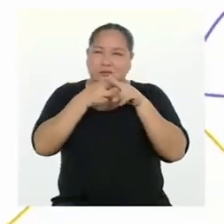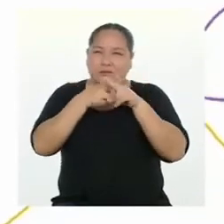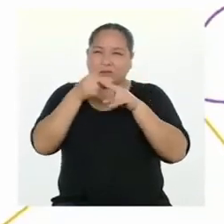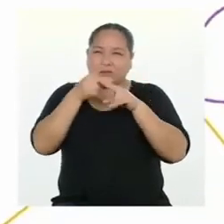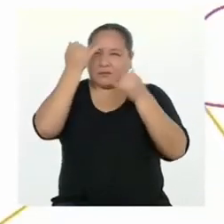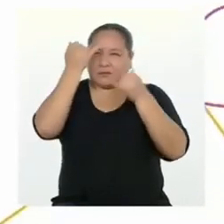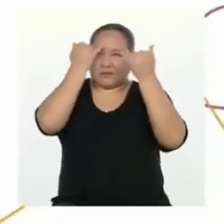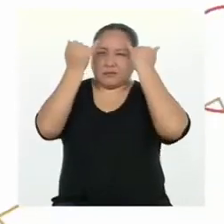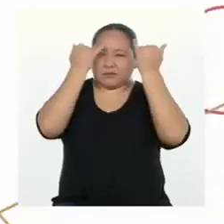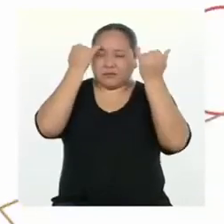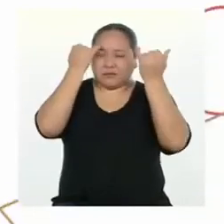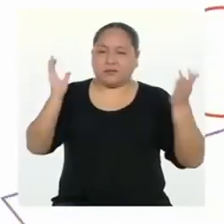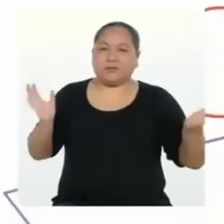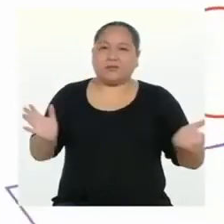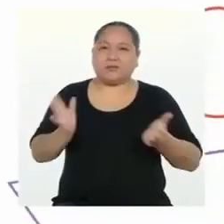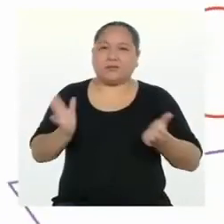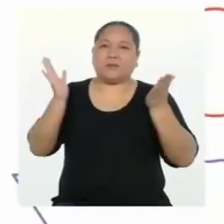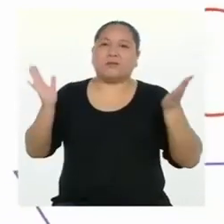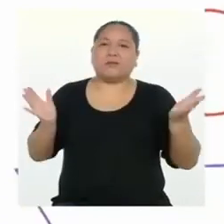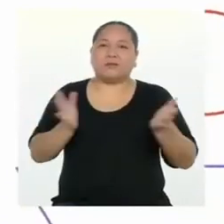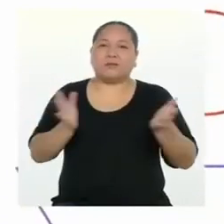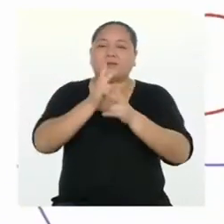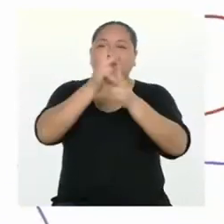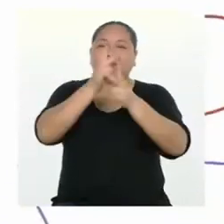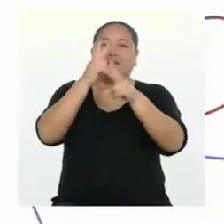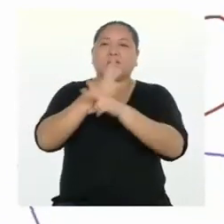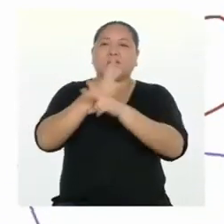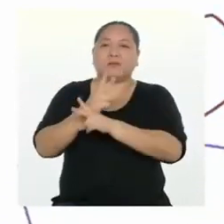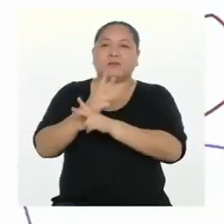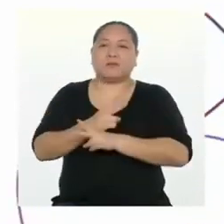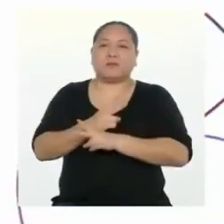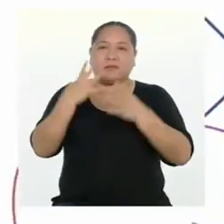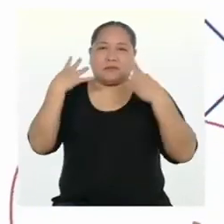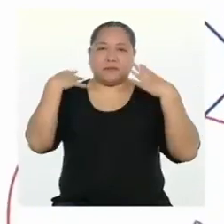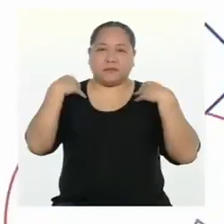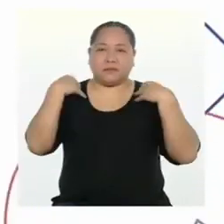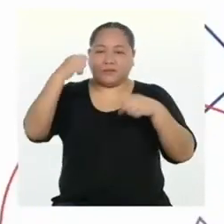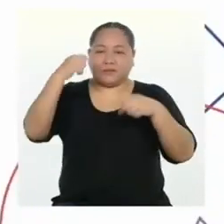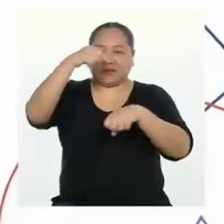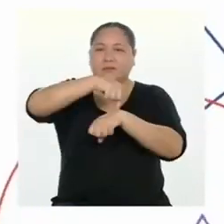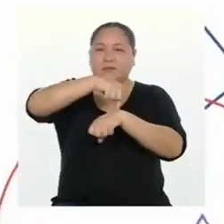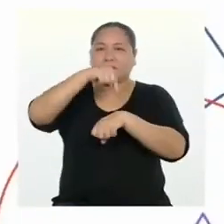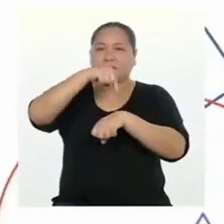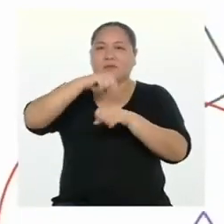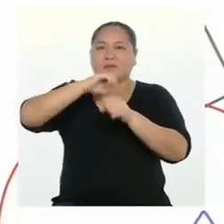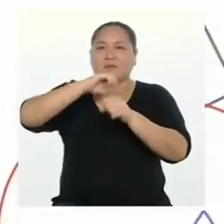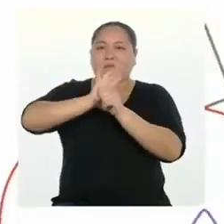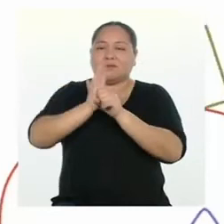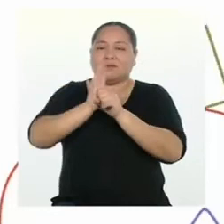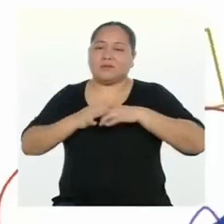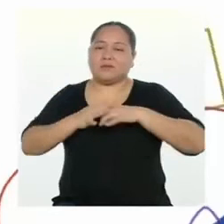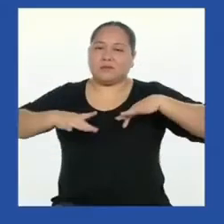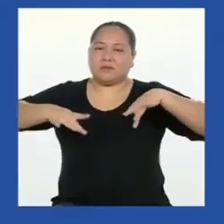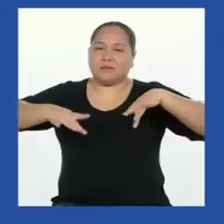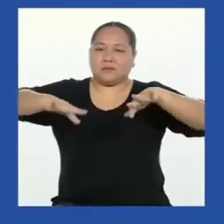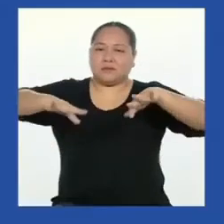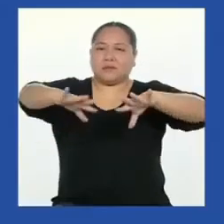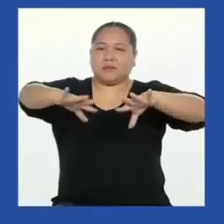propuestas para motivar el cuidado de la salud en tiempos de pandemia.